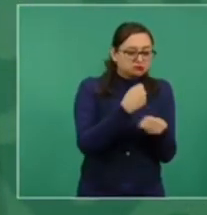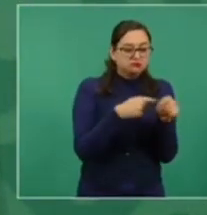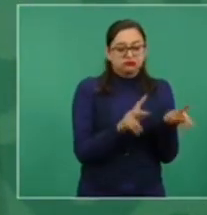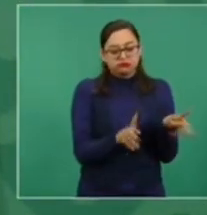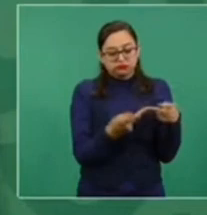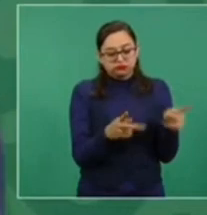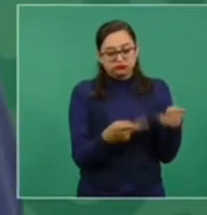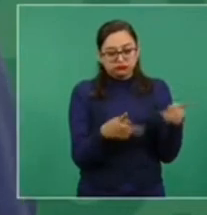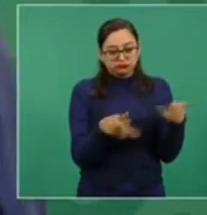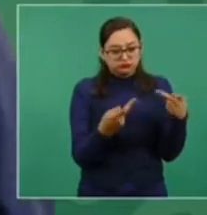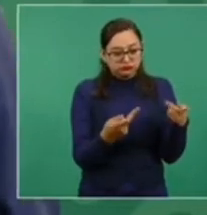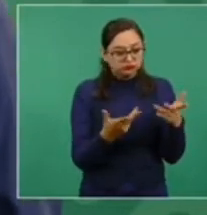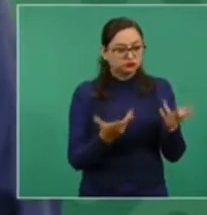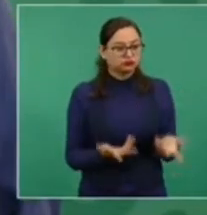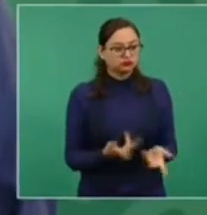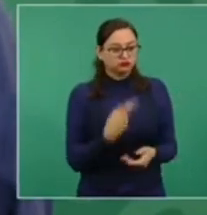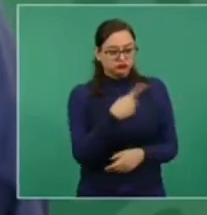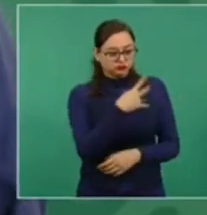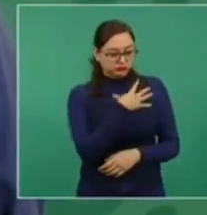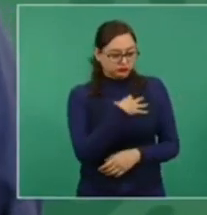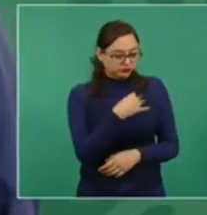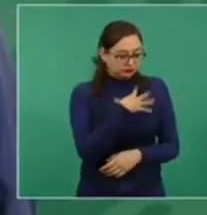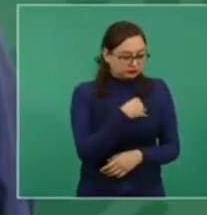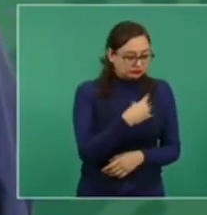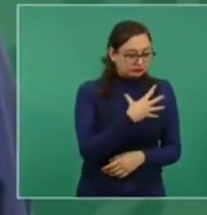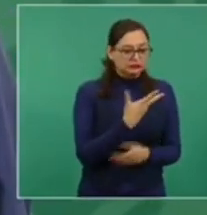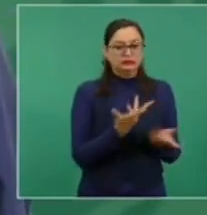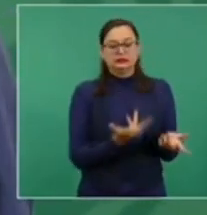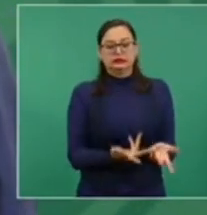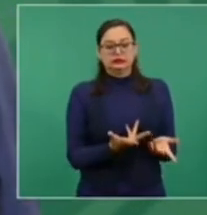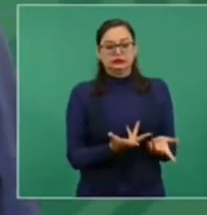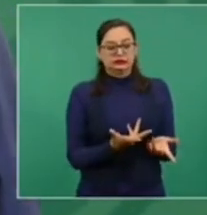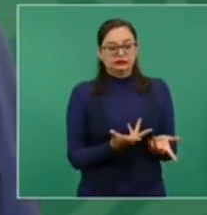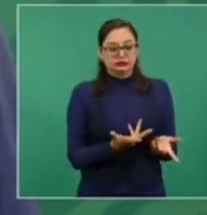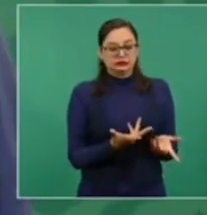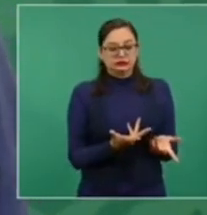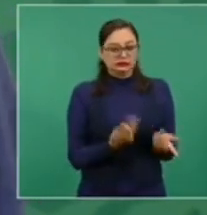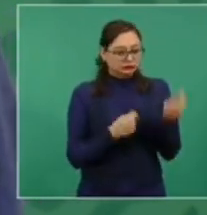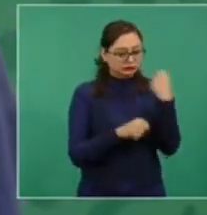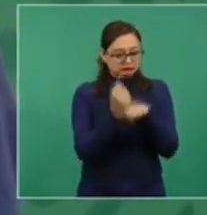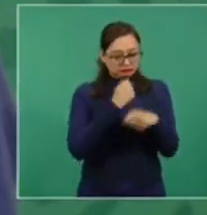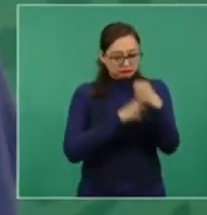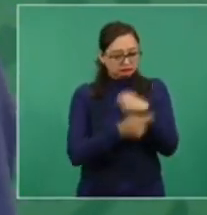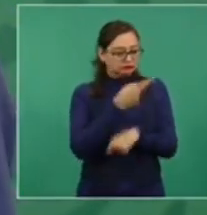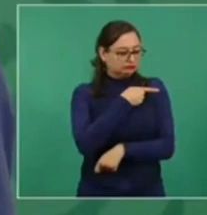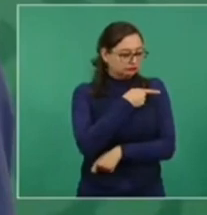que de eso mantiene a sus hijos un tendero pobre,